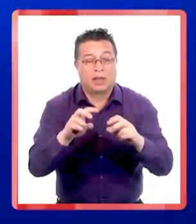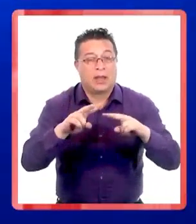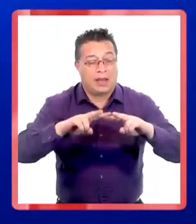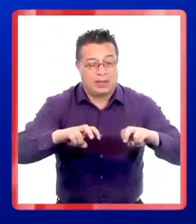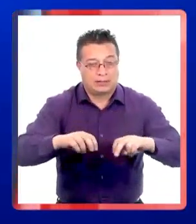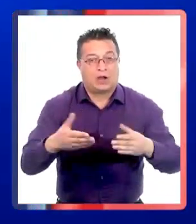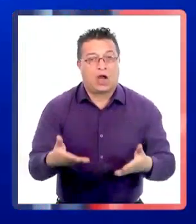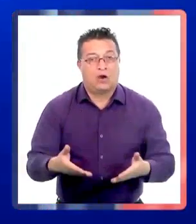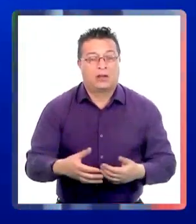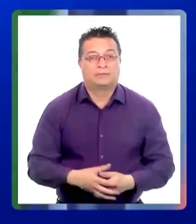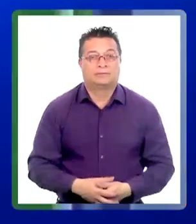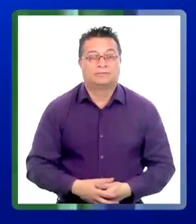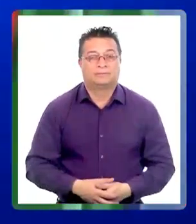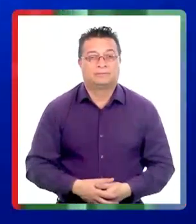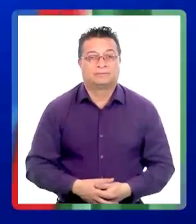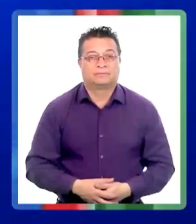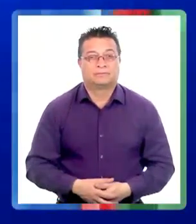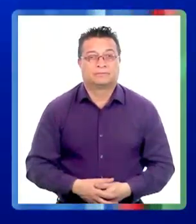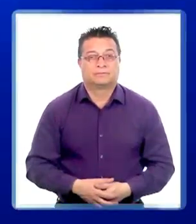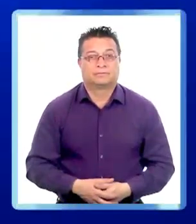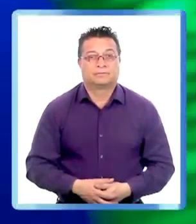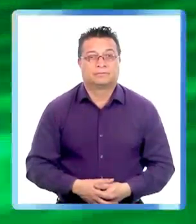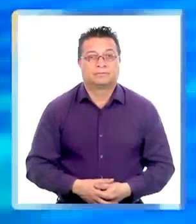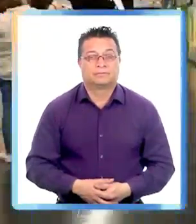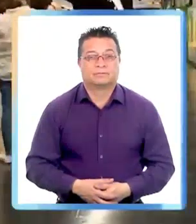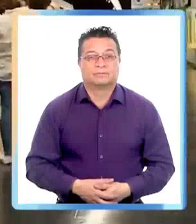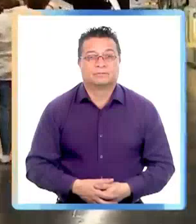humanos que están siendo analizados.